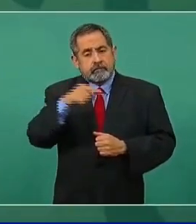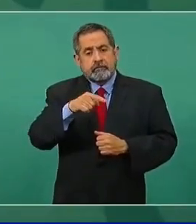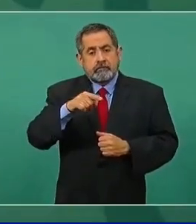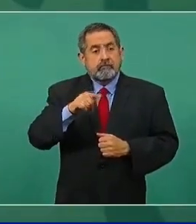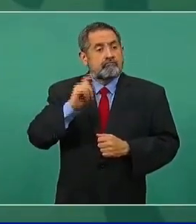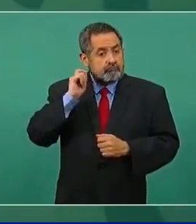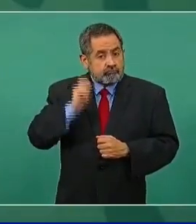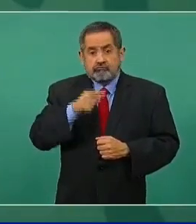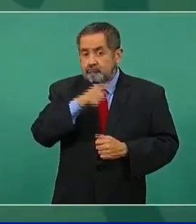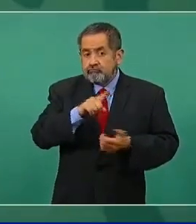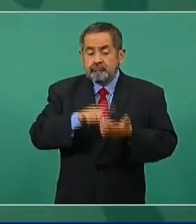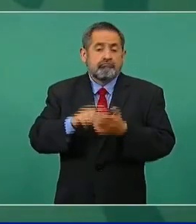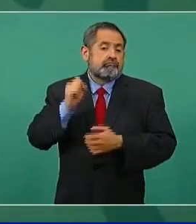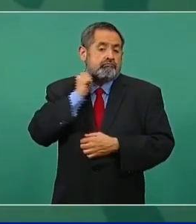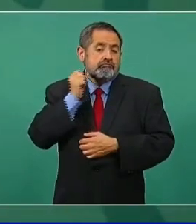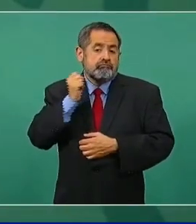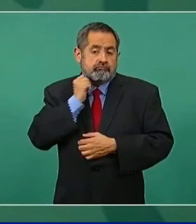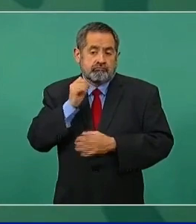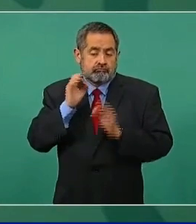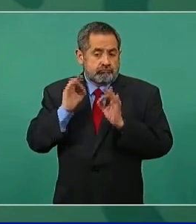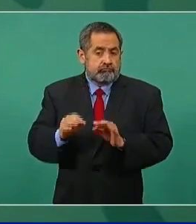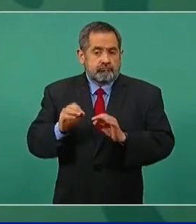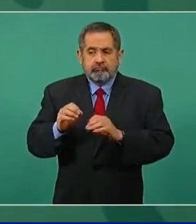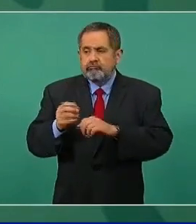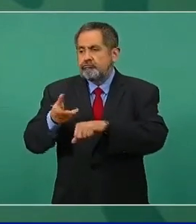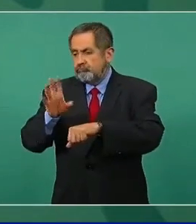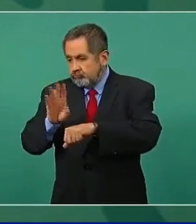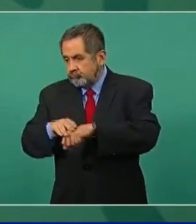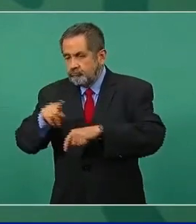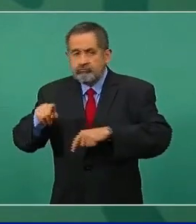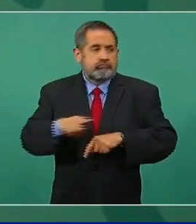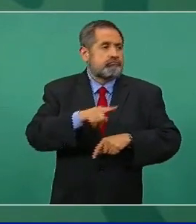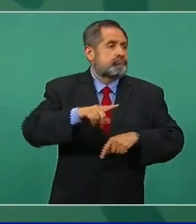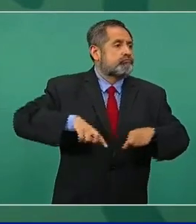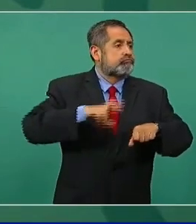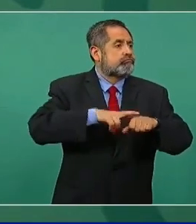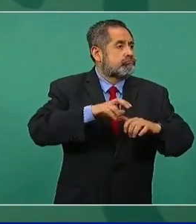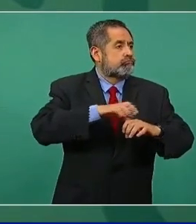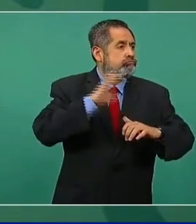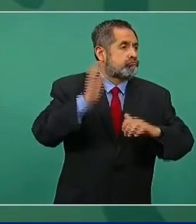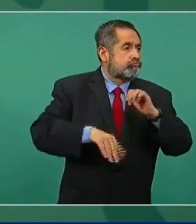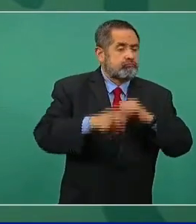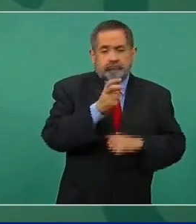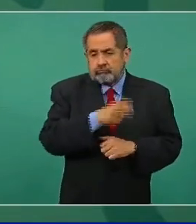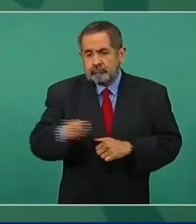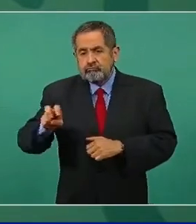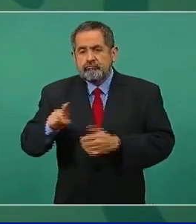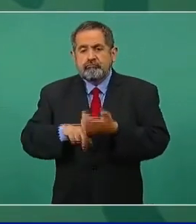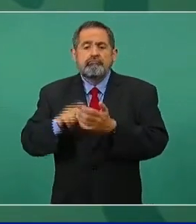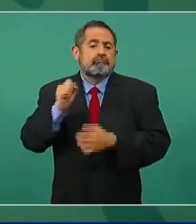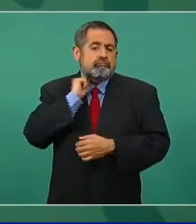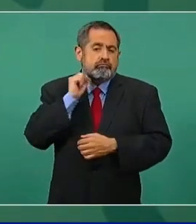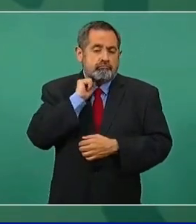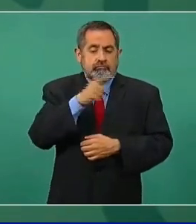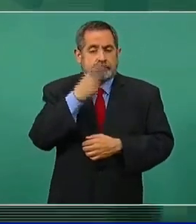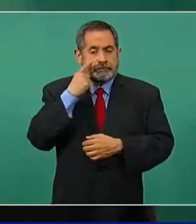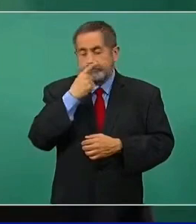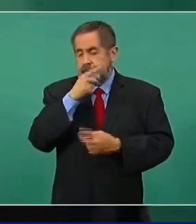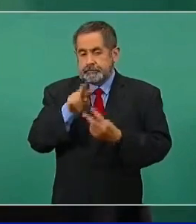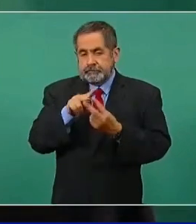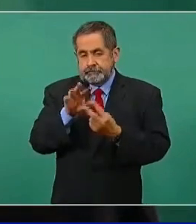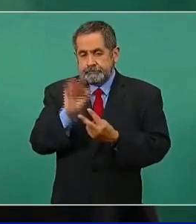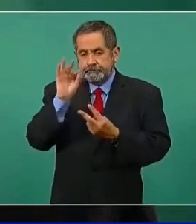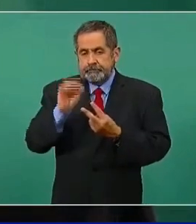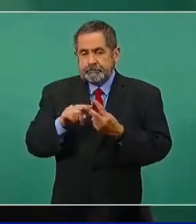senador con licencia, tiene esa opción y puede